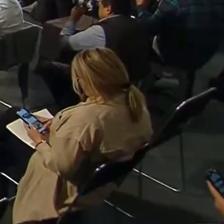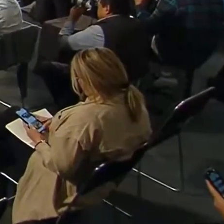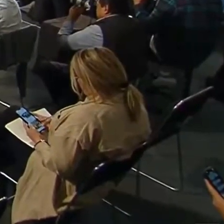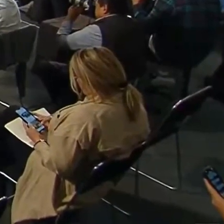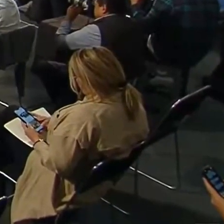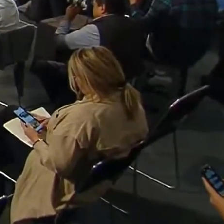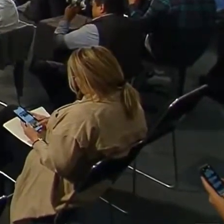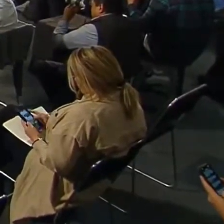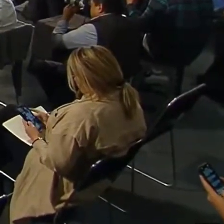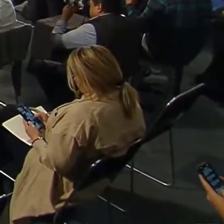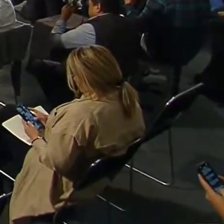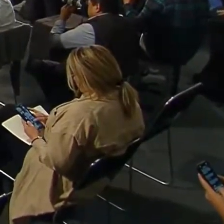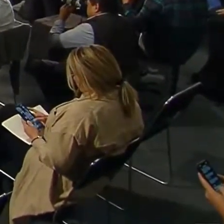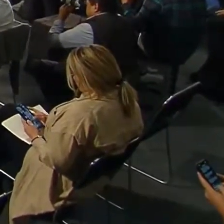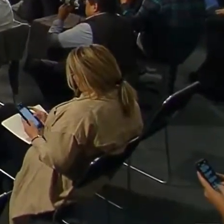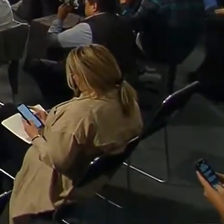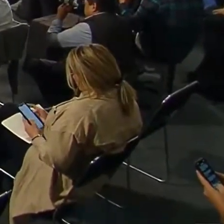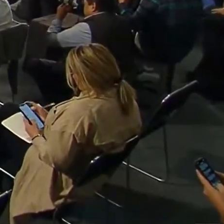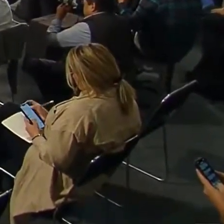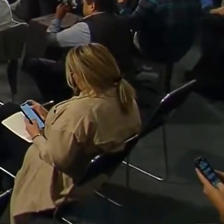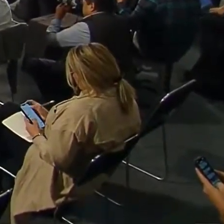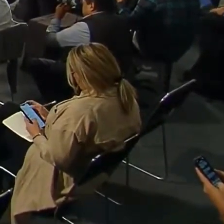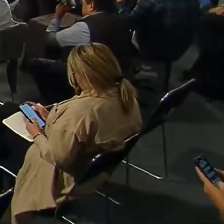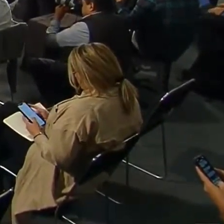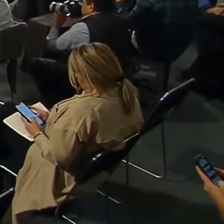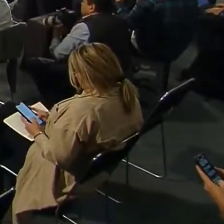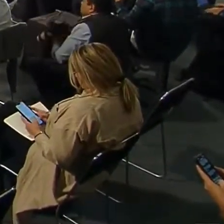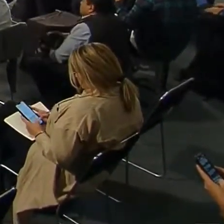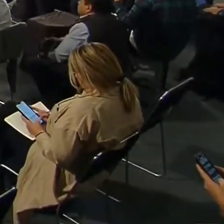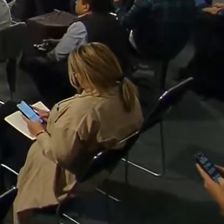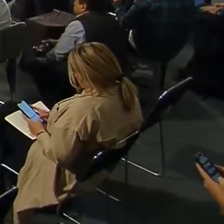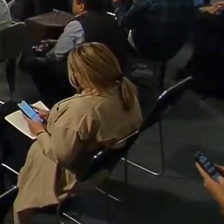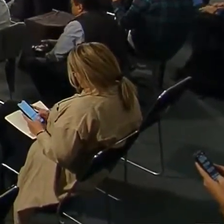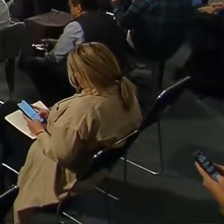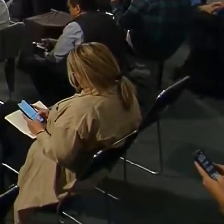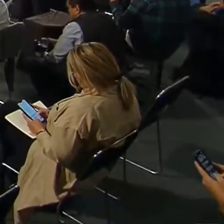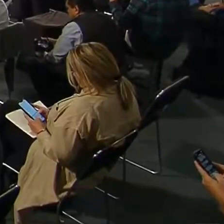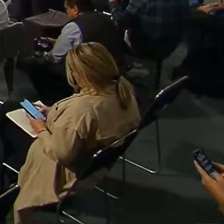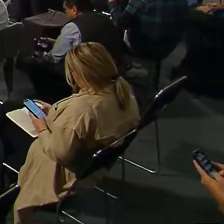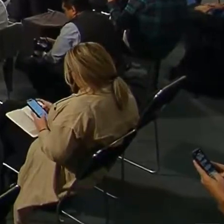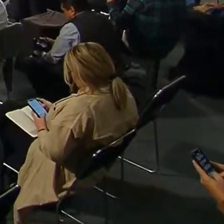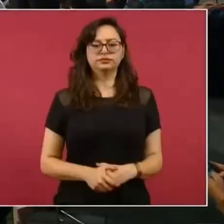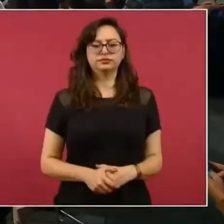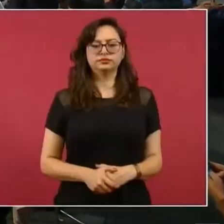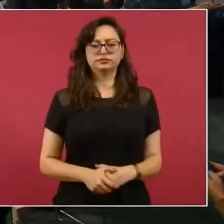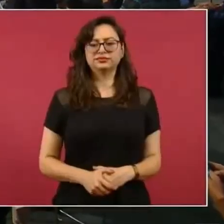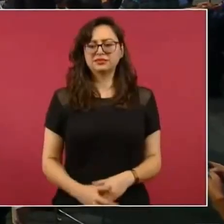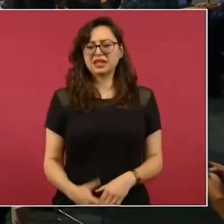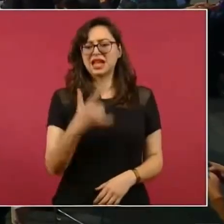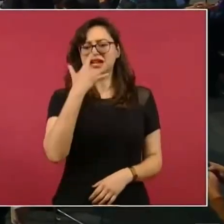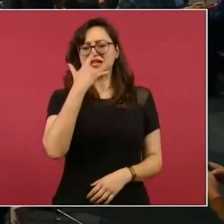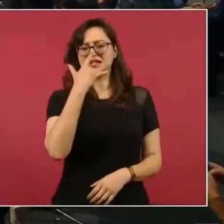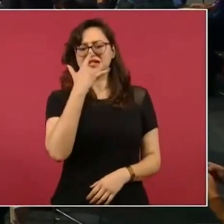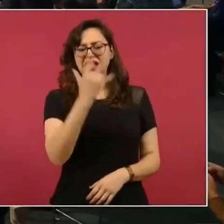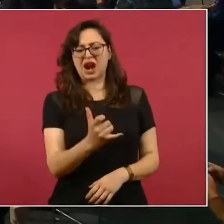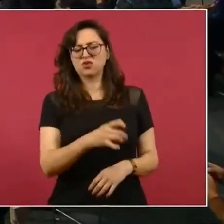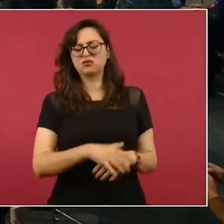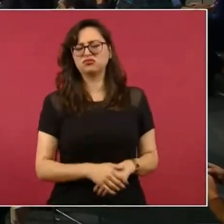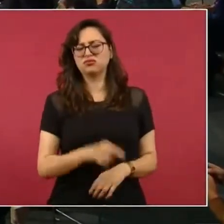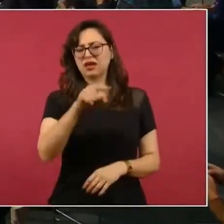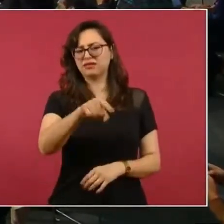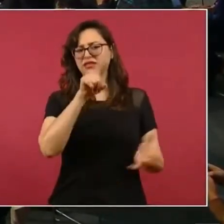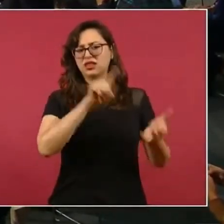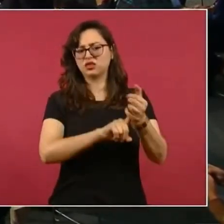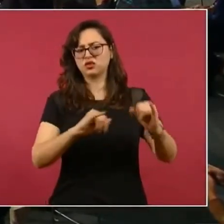de la semana pasada en el Senado, porque el Senado es el que se encarga, y que ganan más que usted, uno de ellos